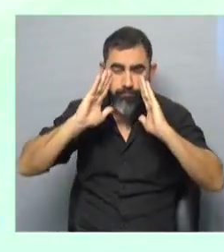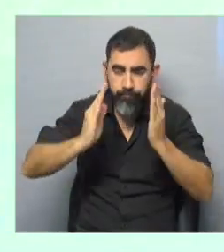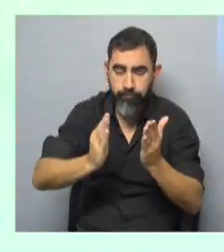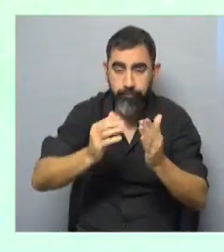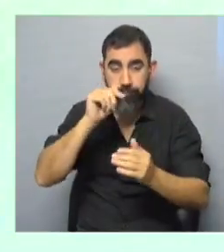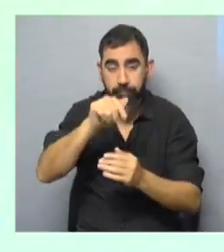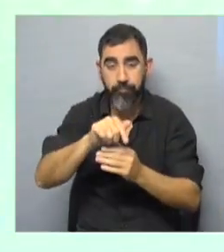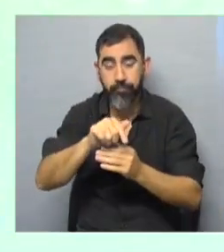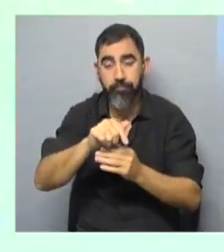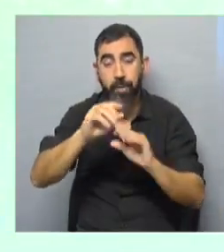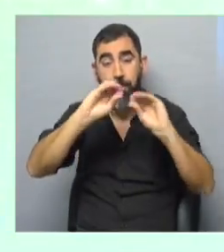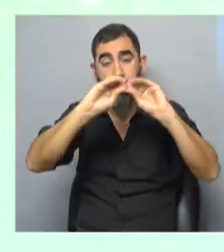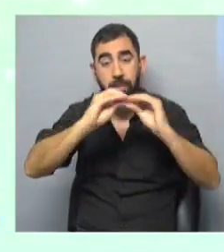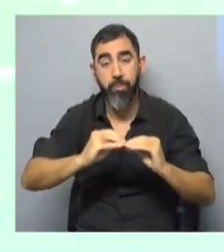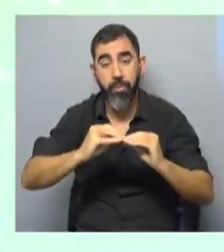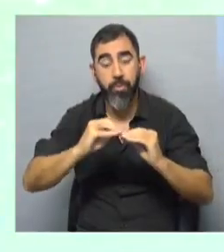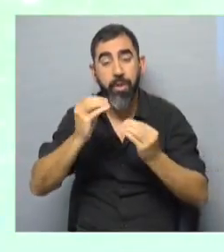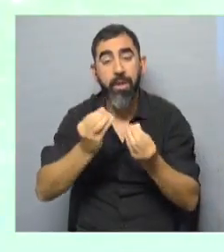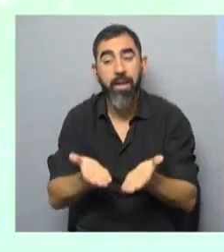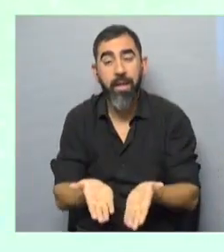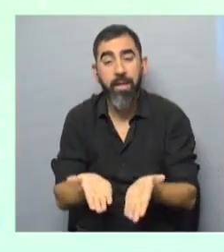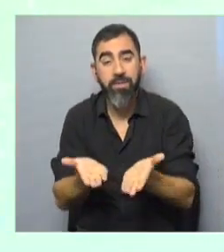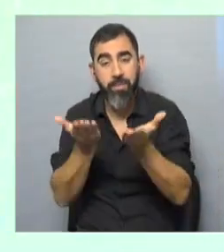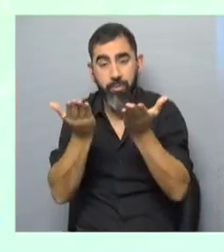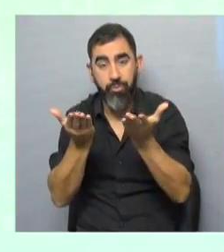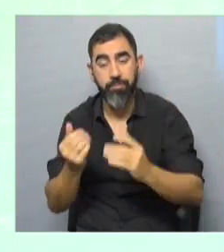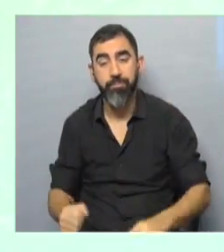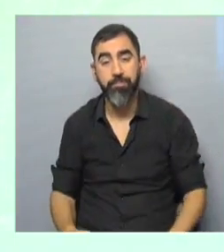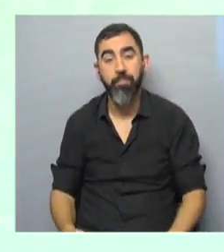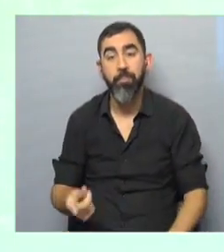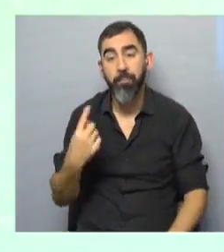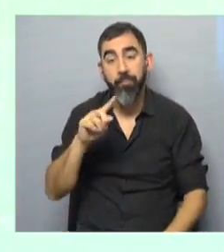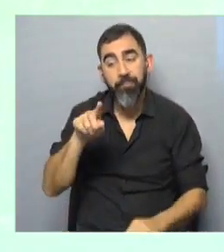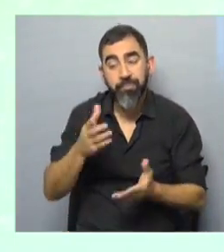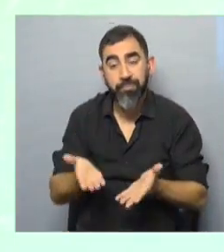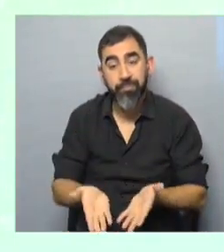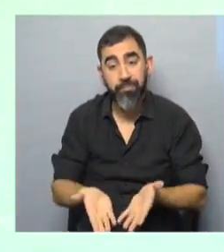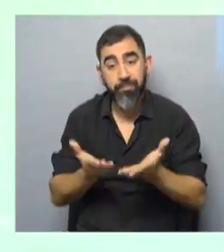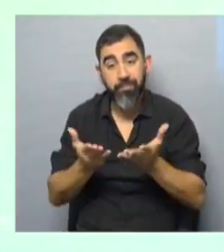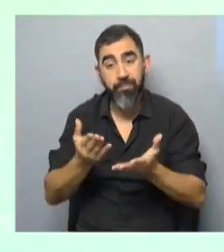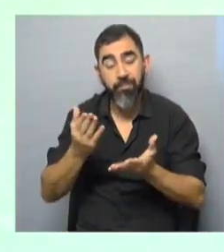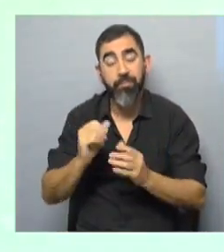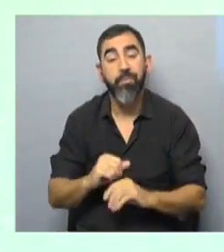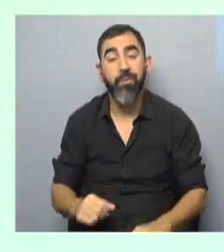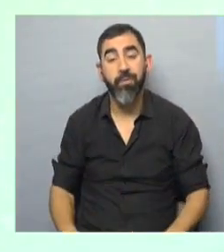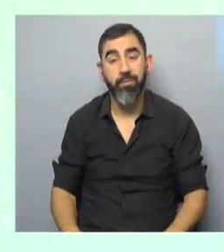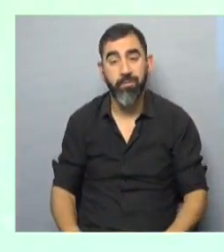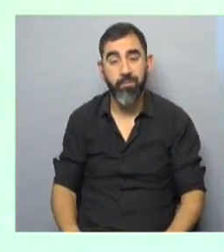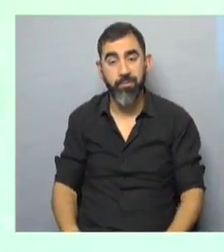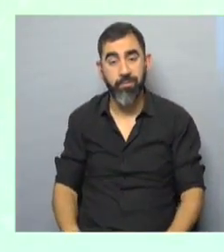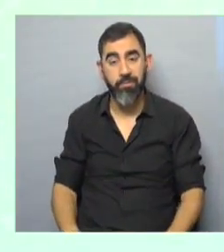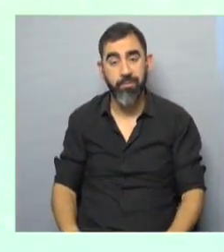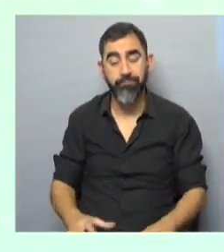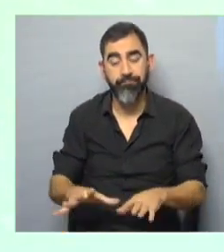la rendición del crecimiento. Y en realidad ese es un crecimiento y este es un concepto básico del que se han